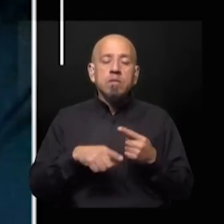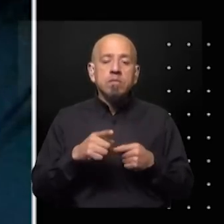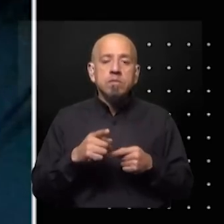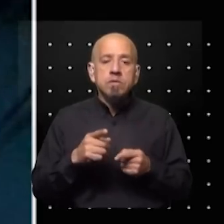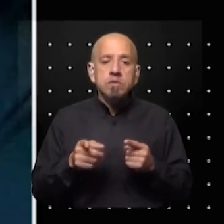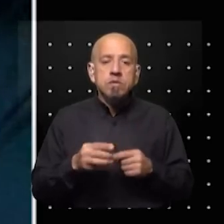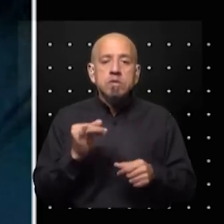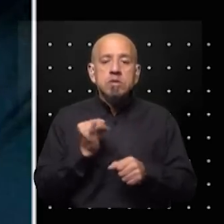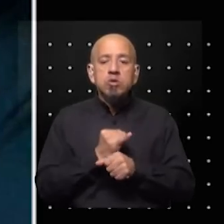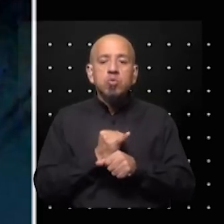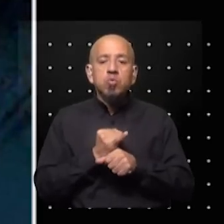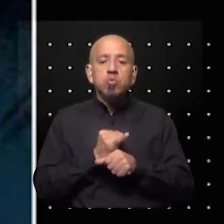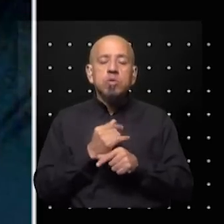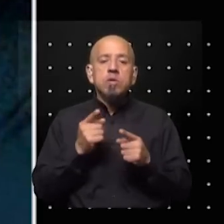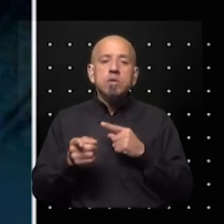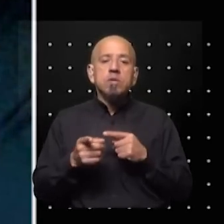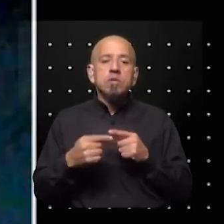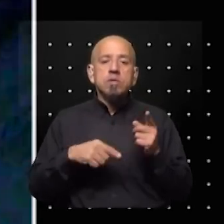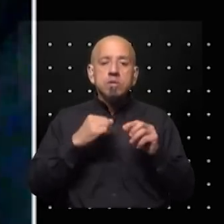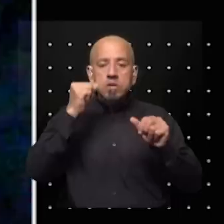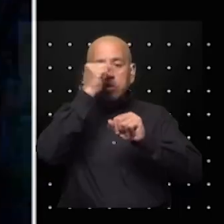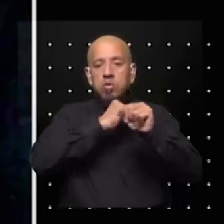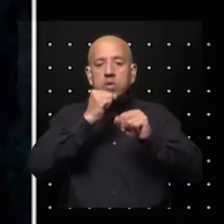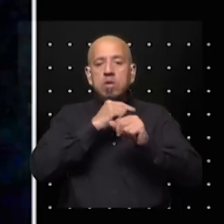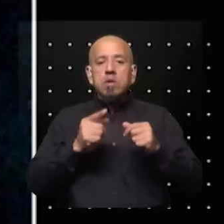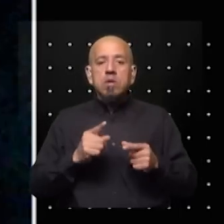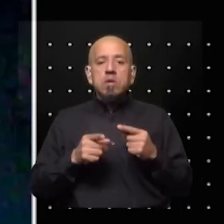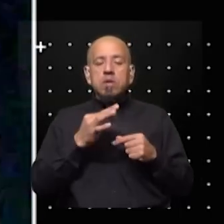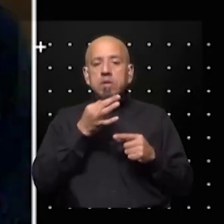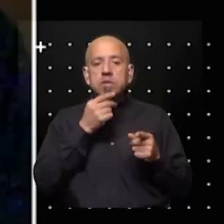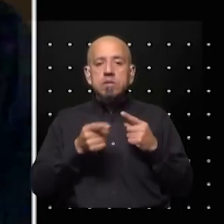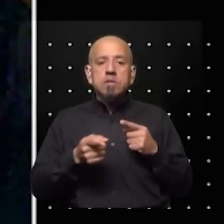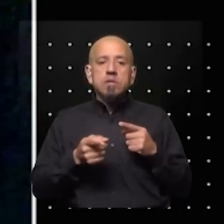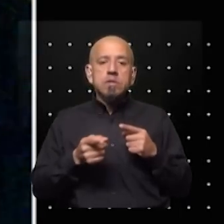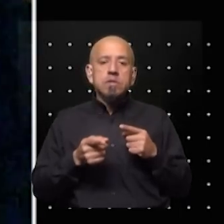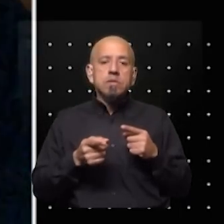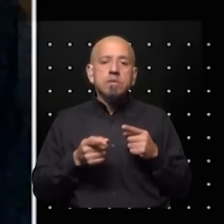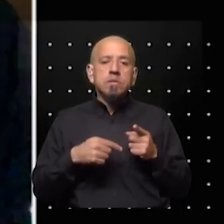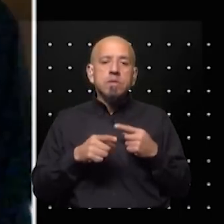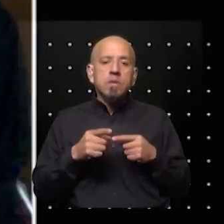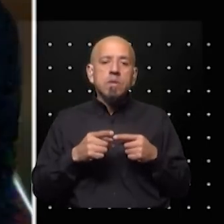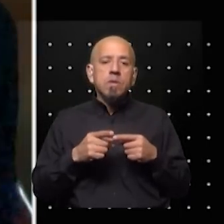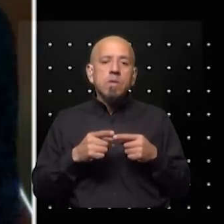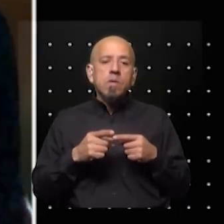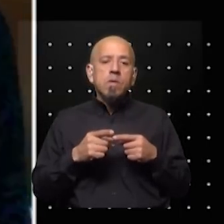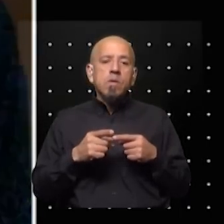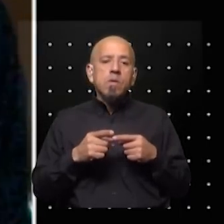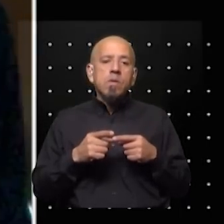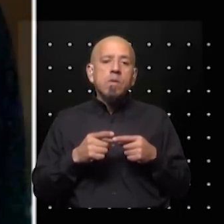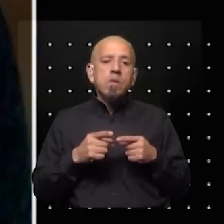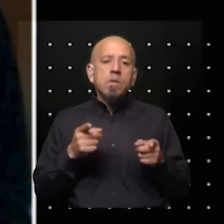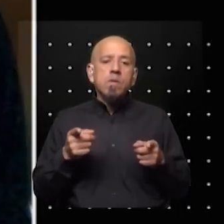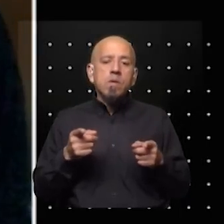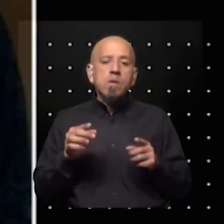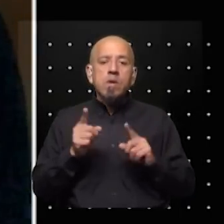industrias digamos de alta tecnología. Decía antes Alejandro en sus comentarios que esos